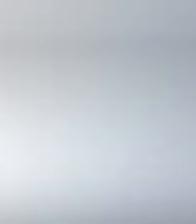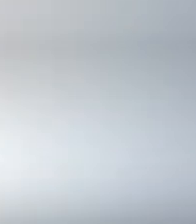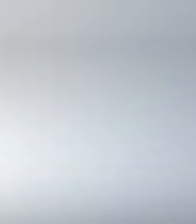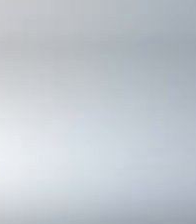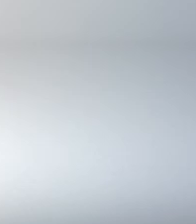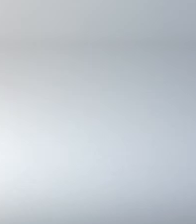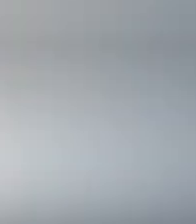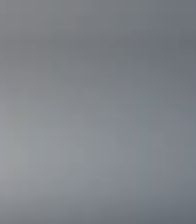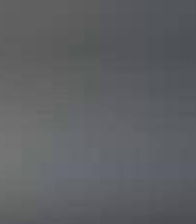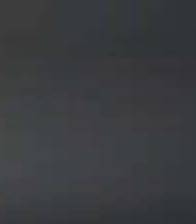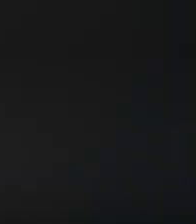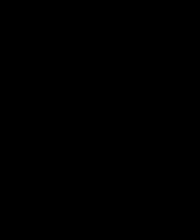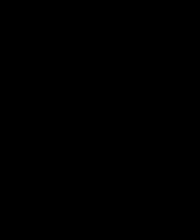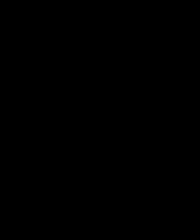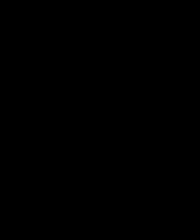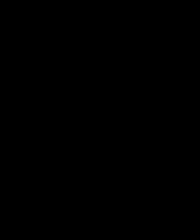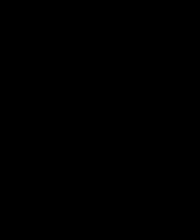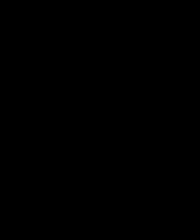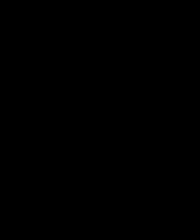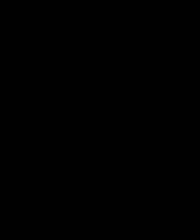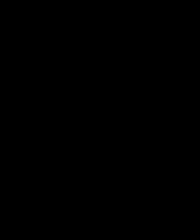¡Gracias! ¡Gracias!